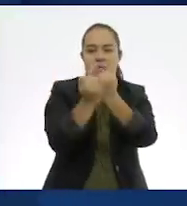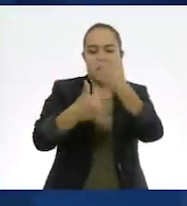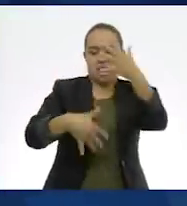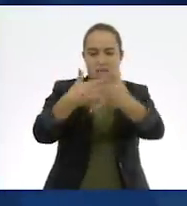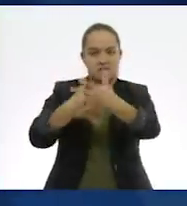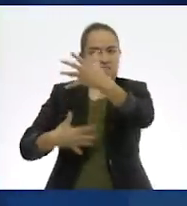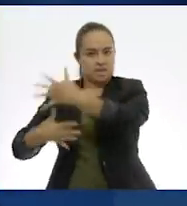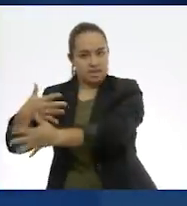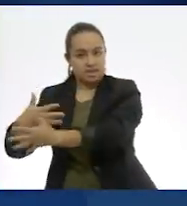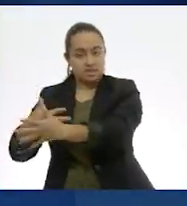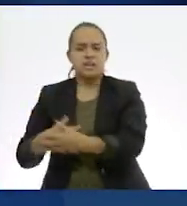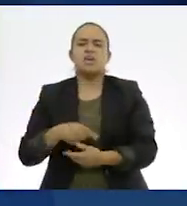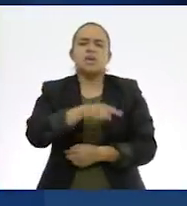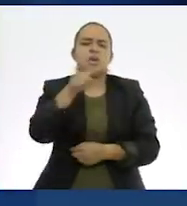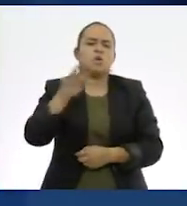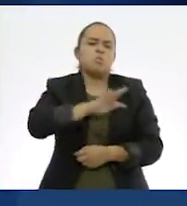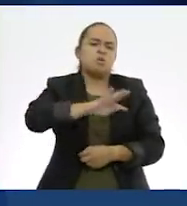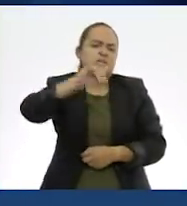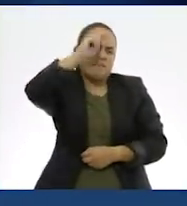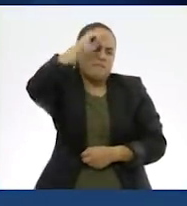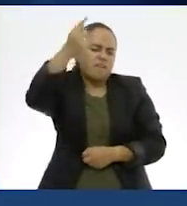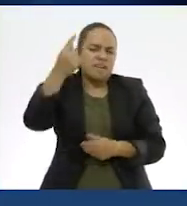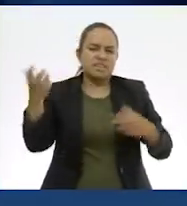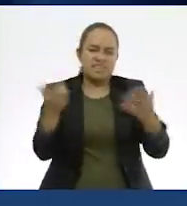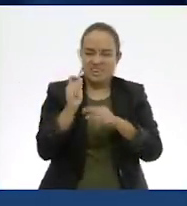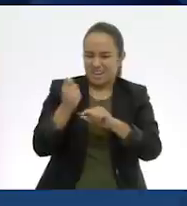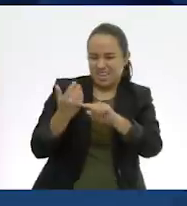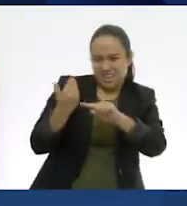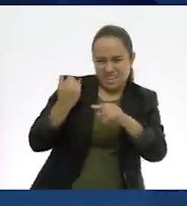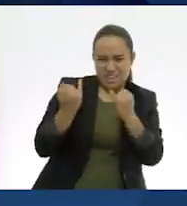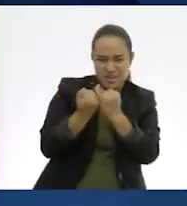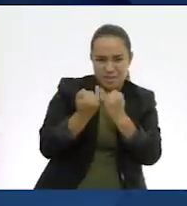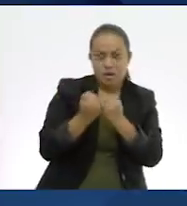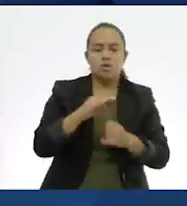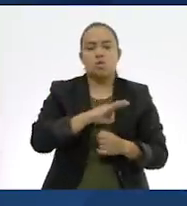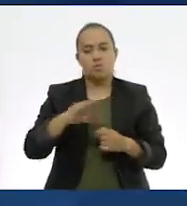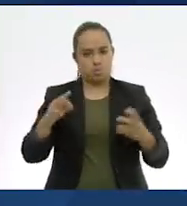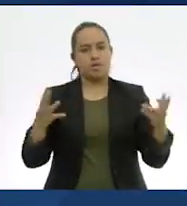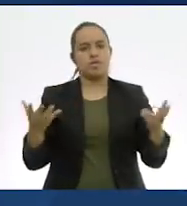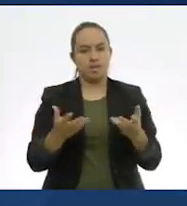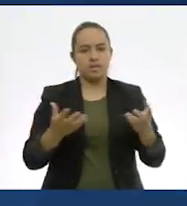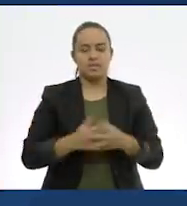podemos hacer la operación tan sencilla como la que hicimos hace un momento. Así es.